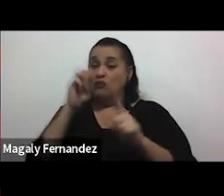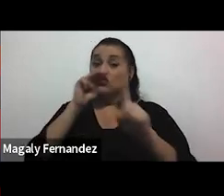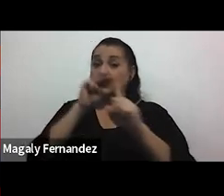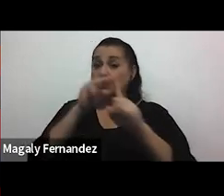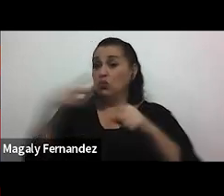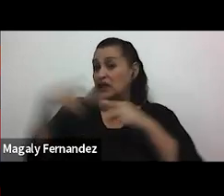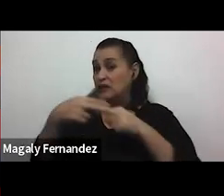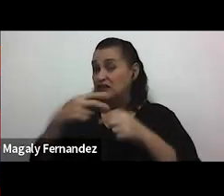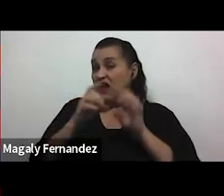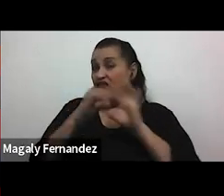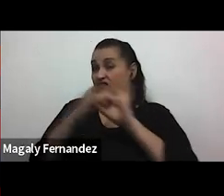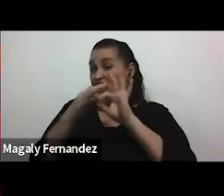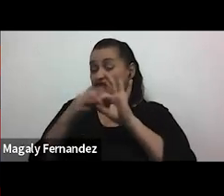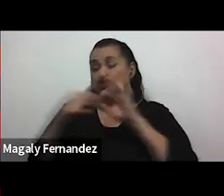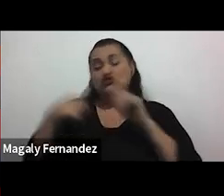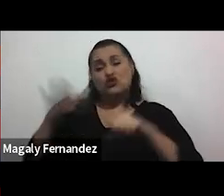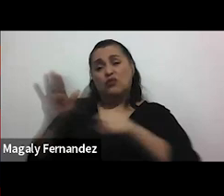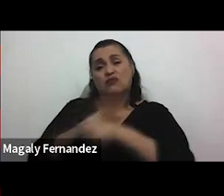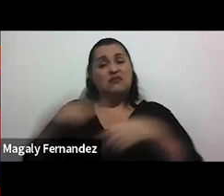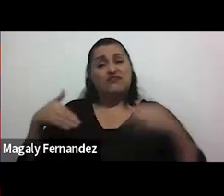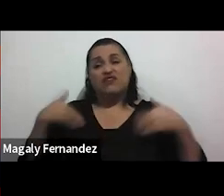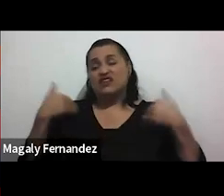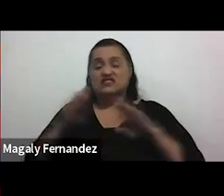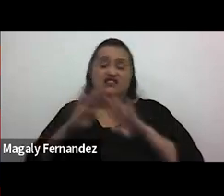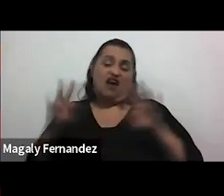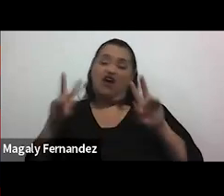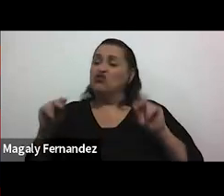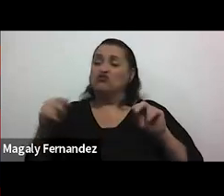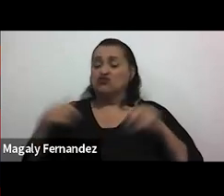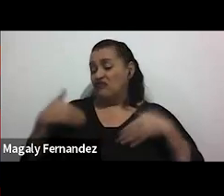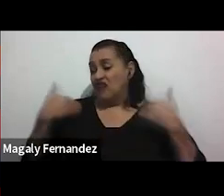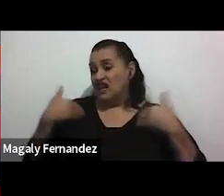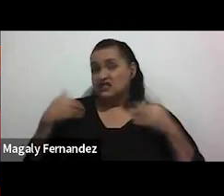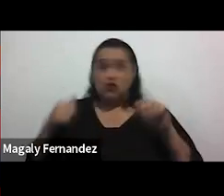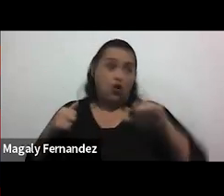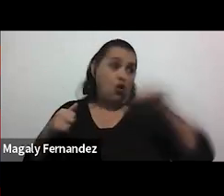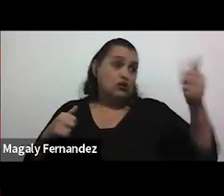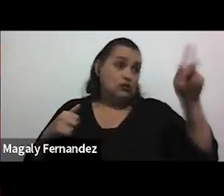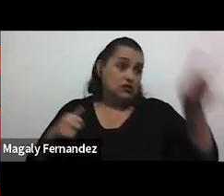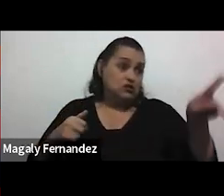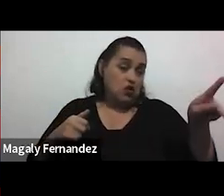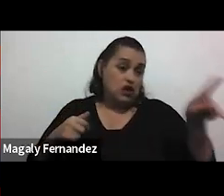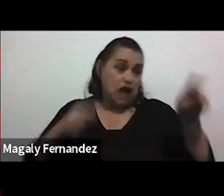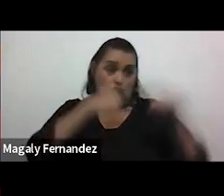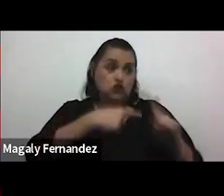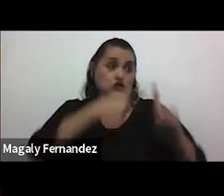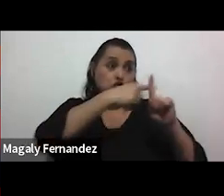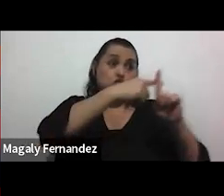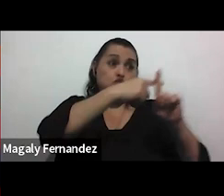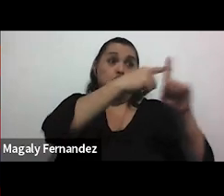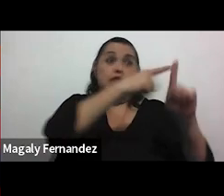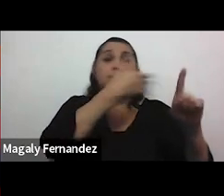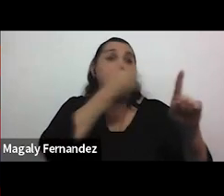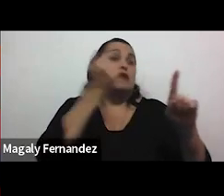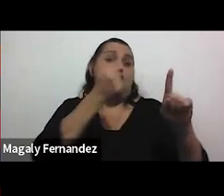sería ya no soy plenamente feliz? O yo soy feliz un 10 solo voy a estar con alguien que sume que potencie que sea un 11 que saque la mejor